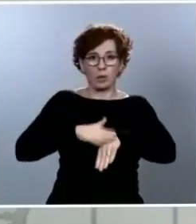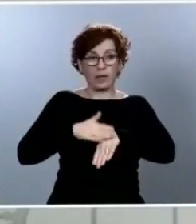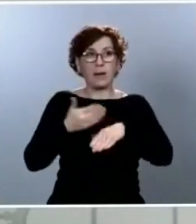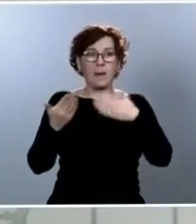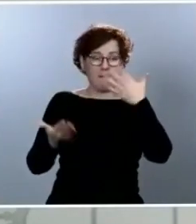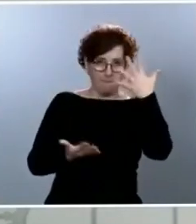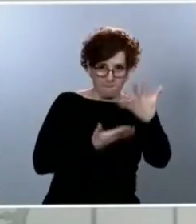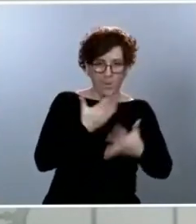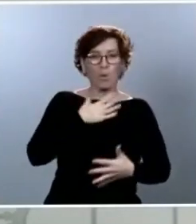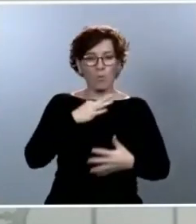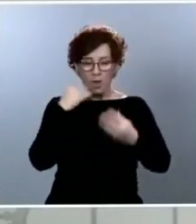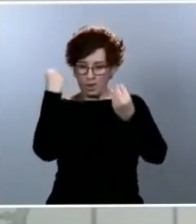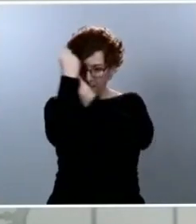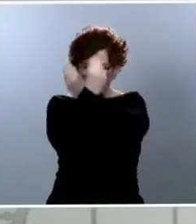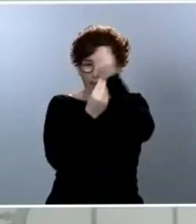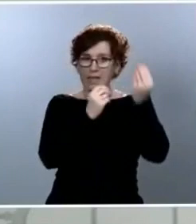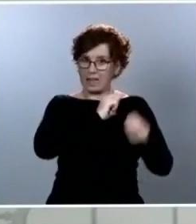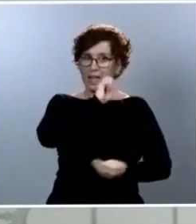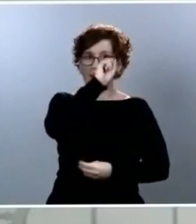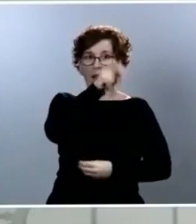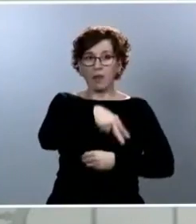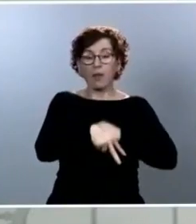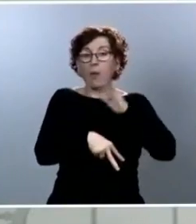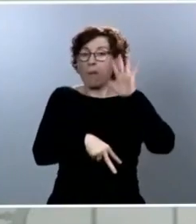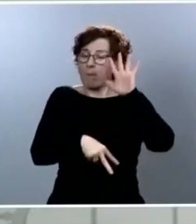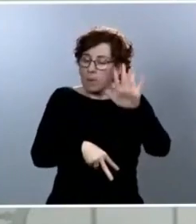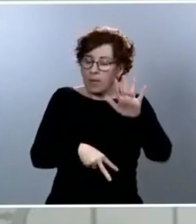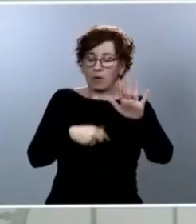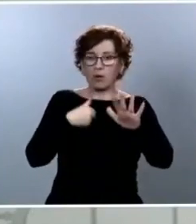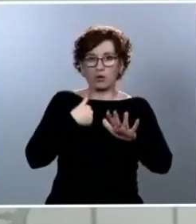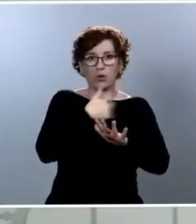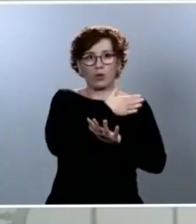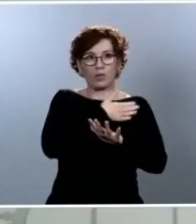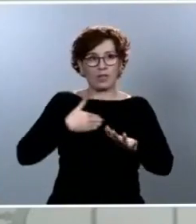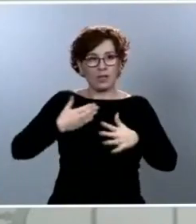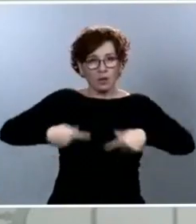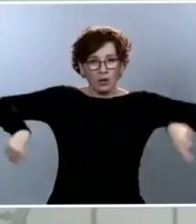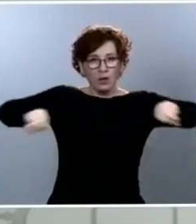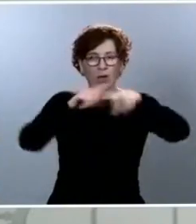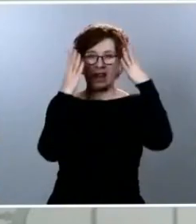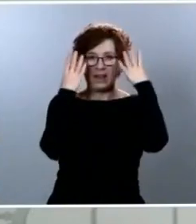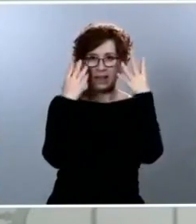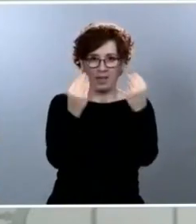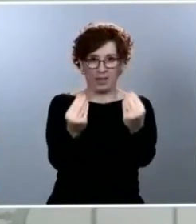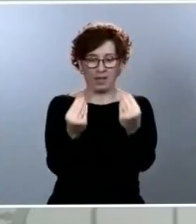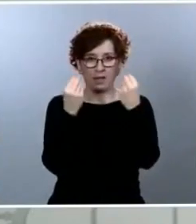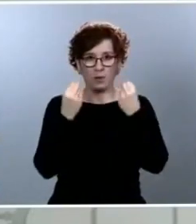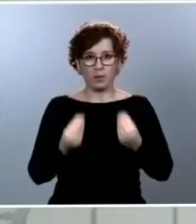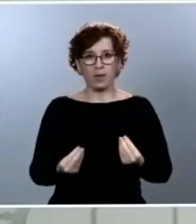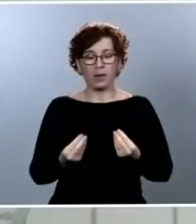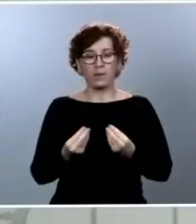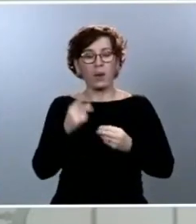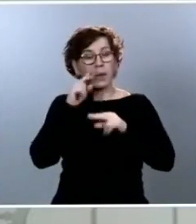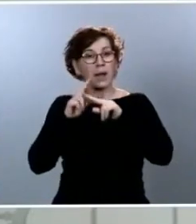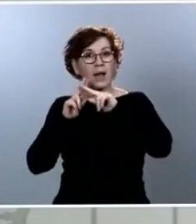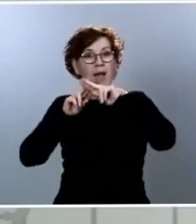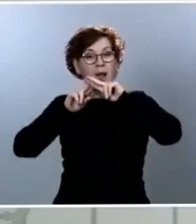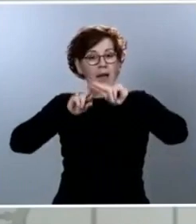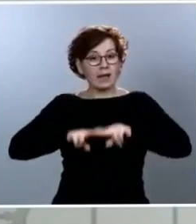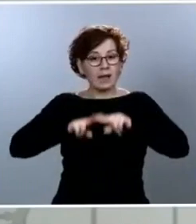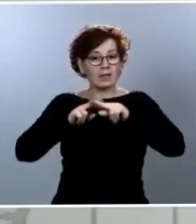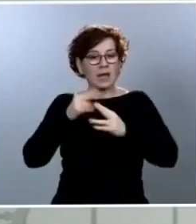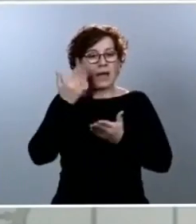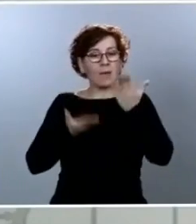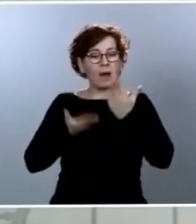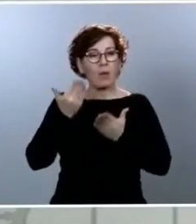es lo que me gustaría también trasladar al conjunto de la opinión pública, que el análisis y la evaluación que tenemos que hacer es mucho más compleja. Si